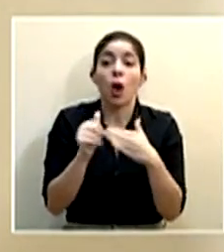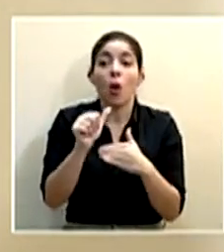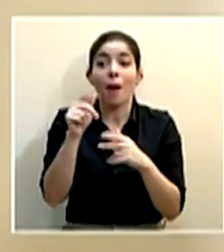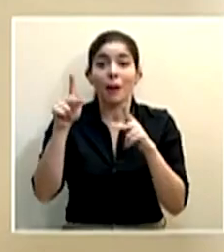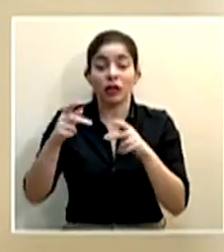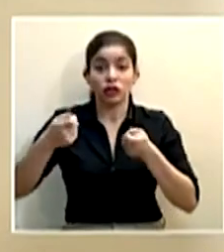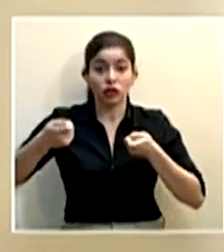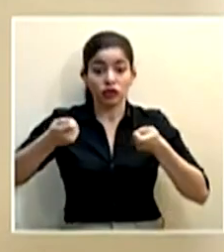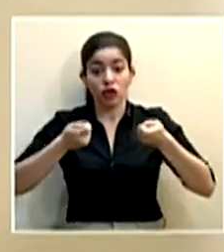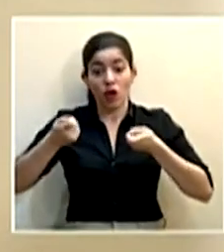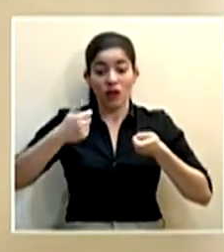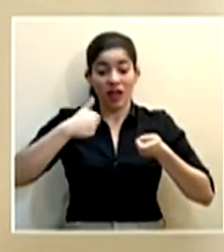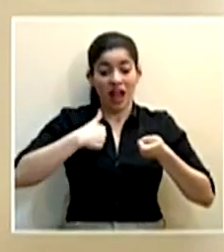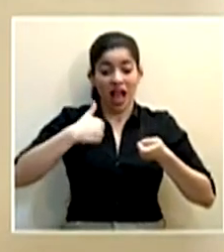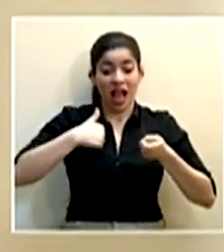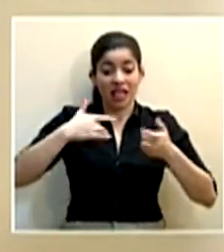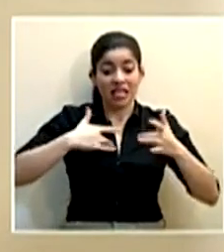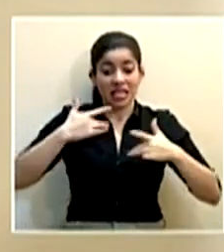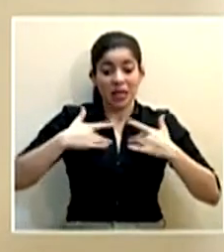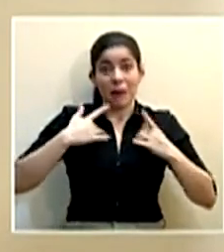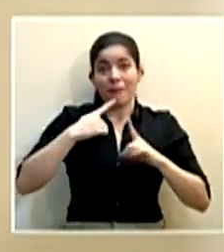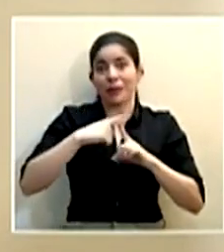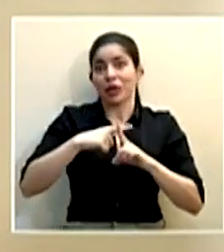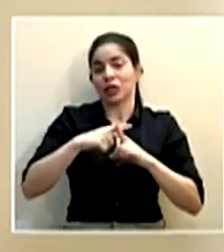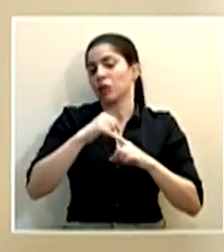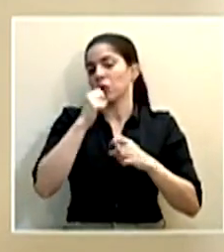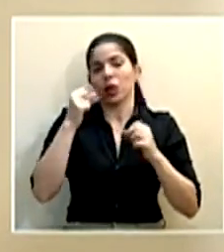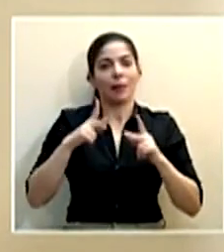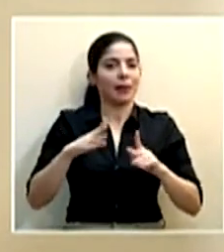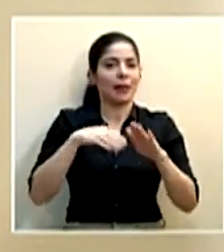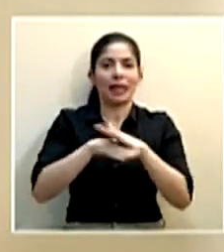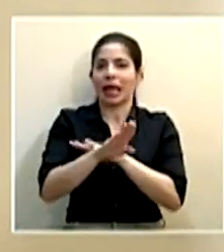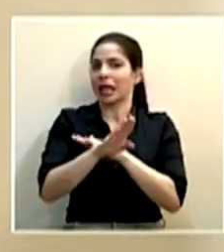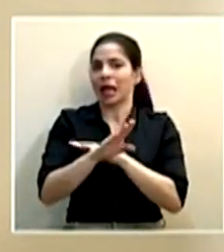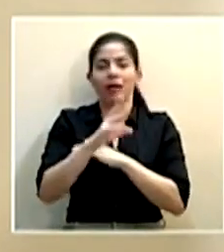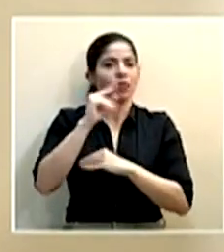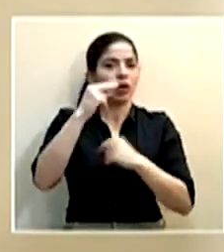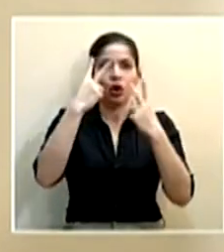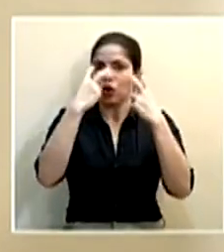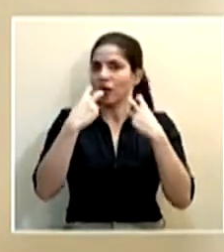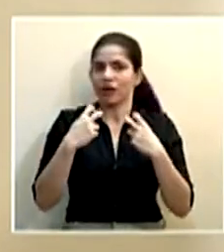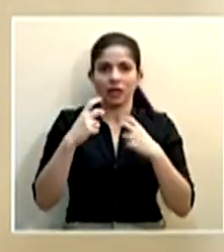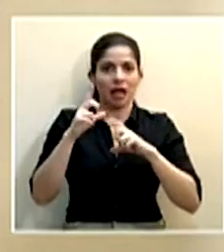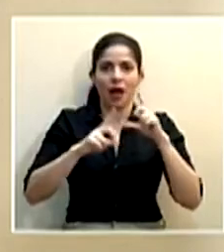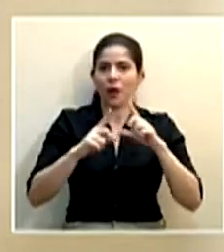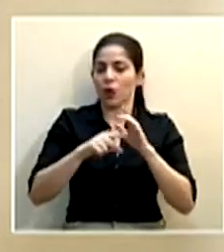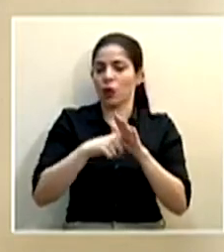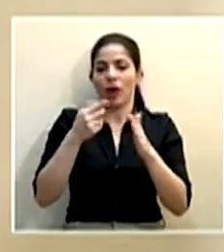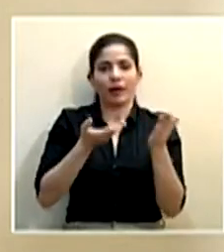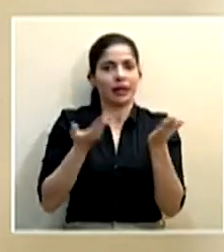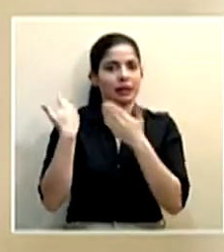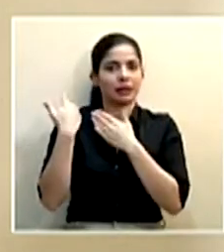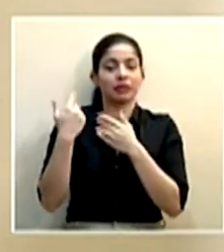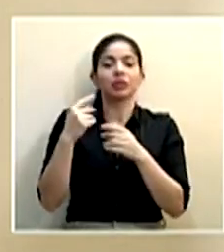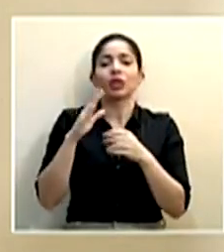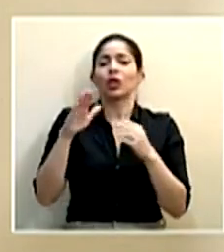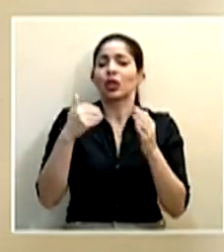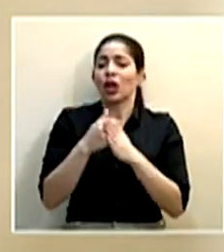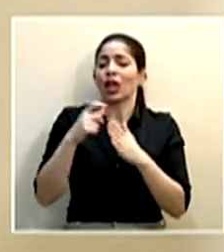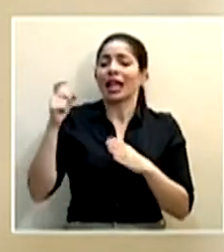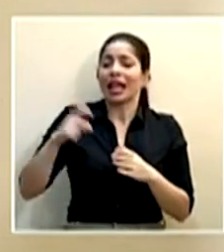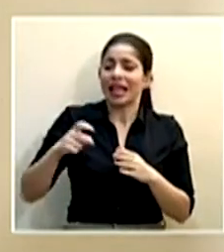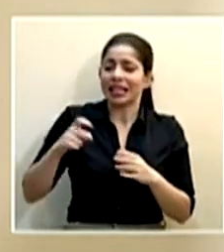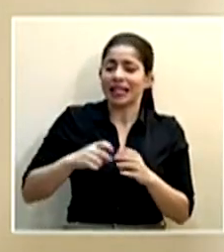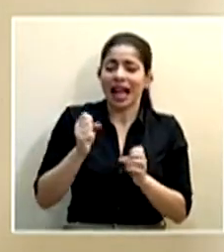transportista que venga con síntomas positivos ni siquiera se le está dejando ingresar, ni siquiera se le hace la prueba y estamos avanzando en todo lo necesario, tratando